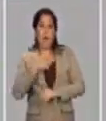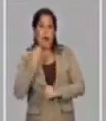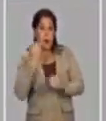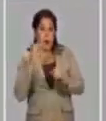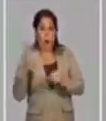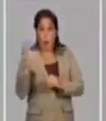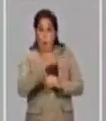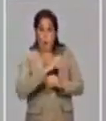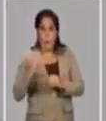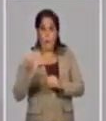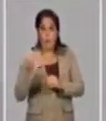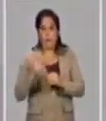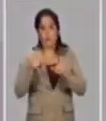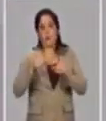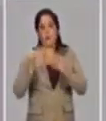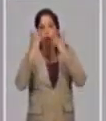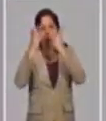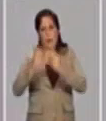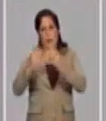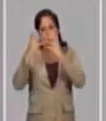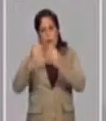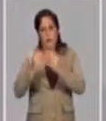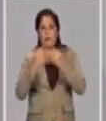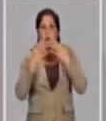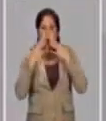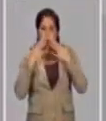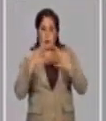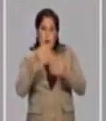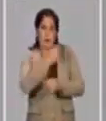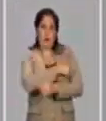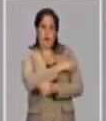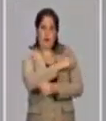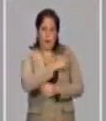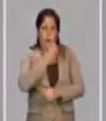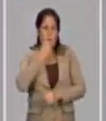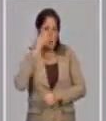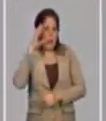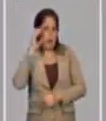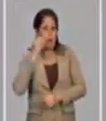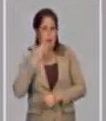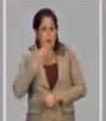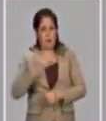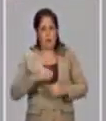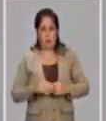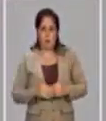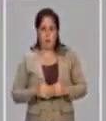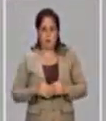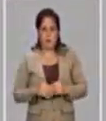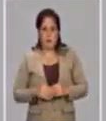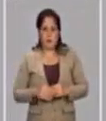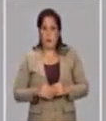tiempo para poder completar toda la data necesaria para que la publicación fuera suficientemente convincente.